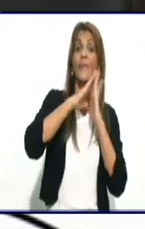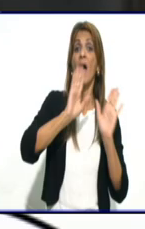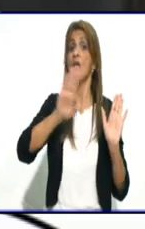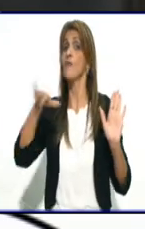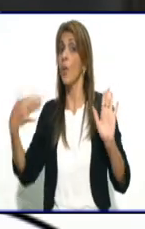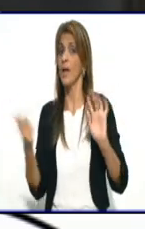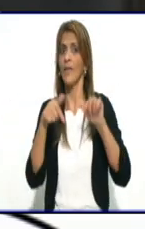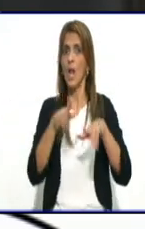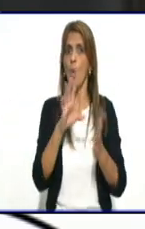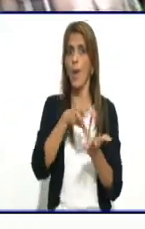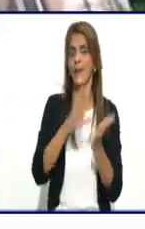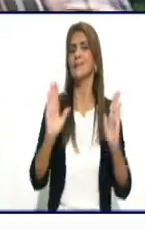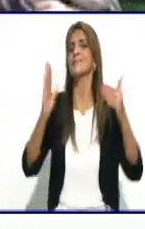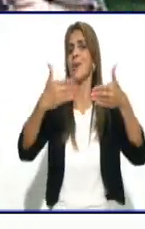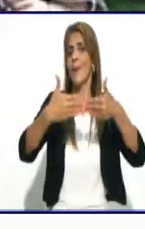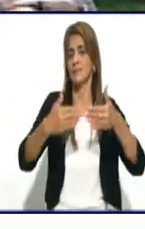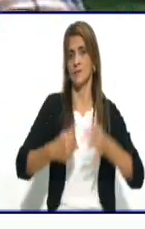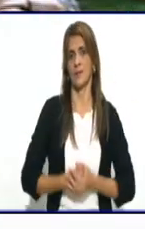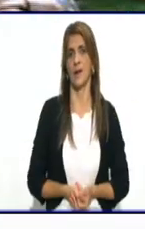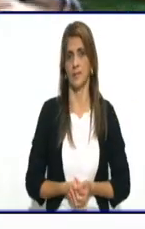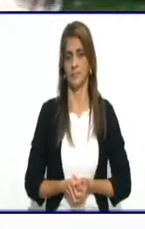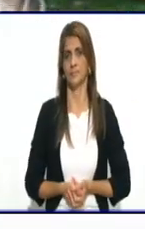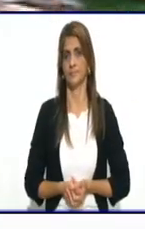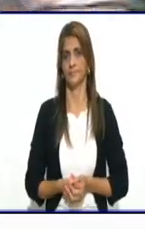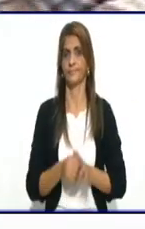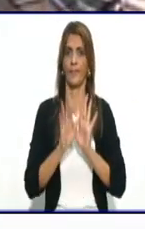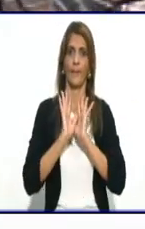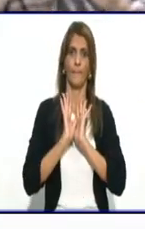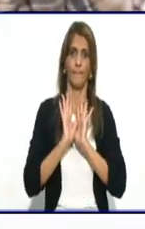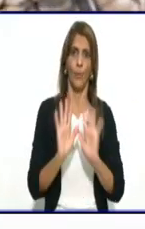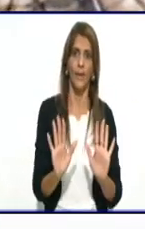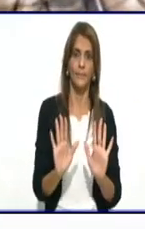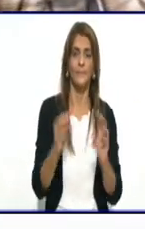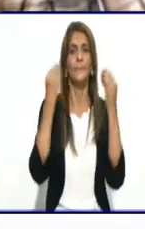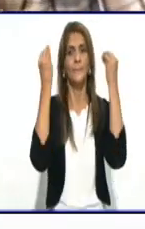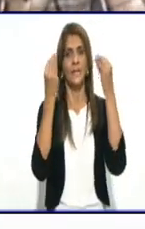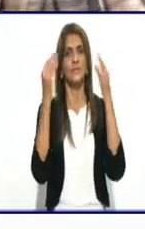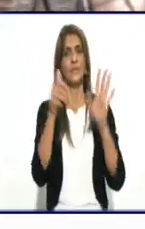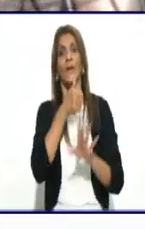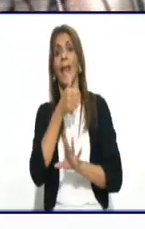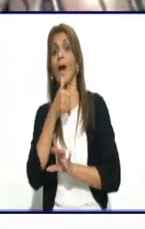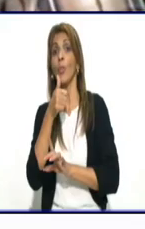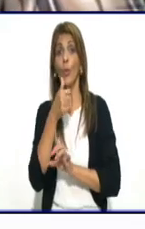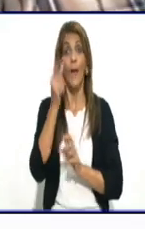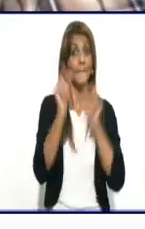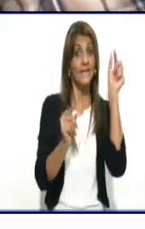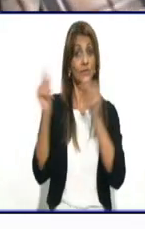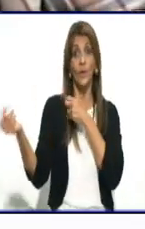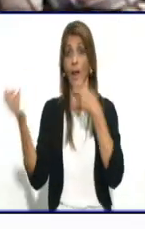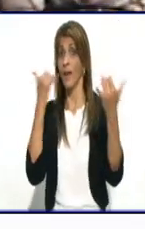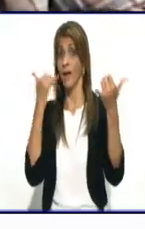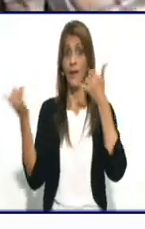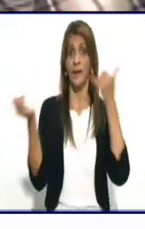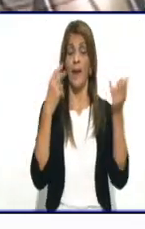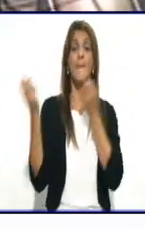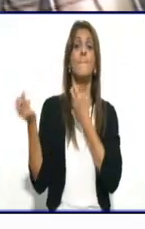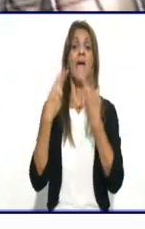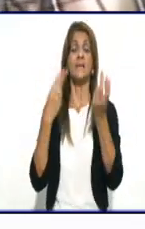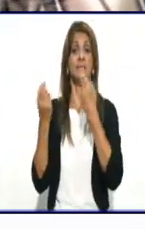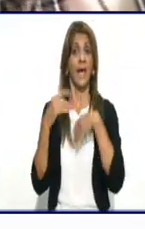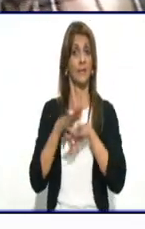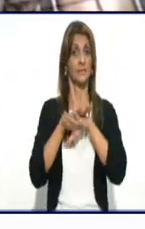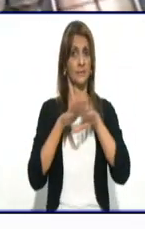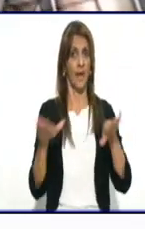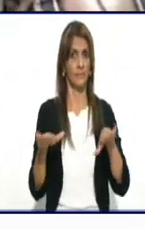confinamiento. Bueno, creo que no se me queda ninguna otra duda de los televidentes. Primero,